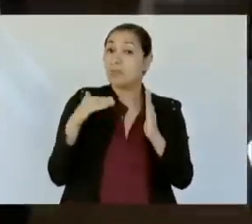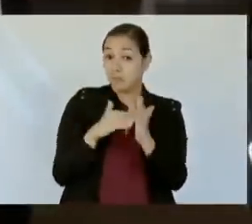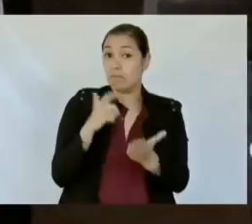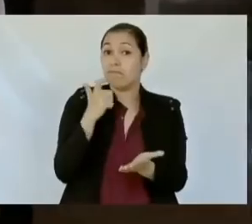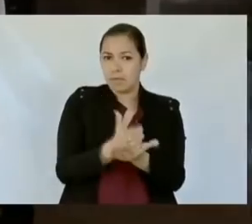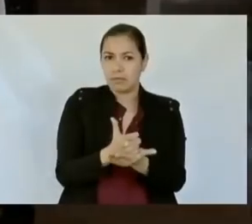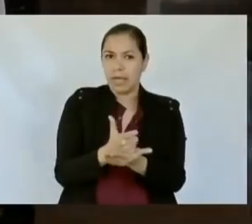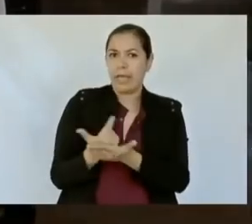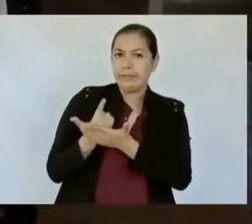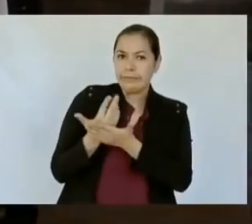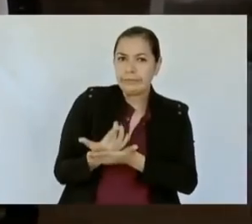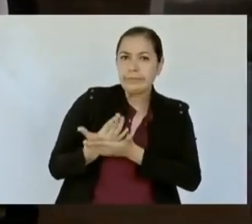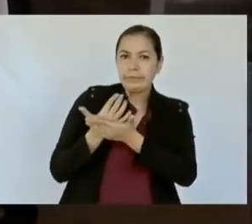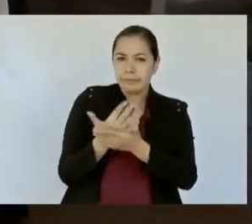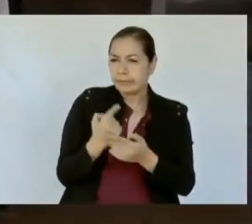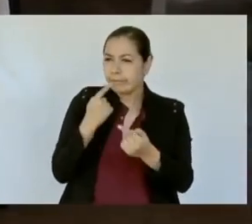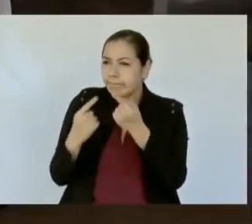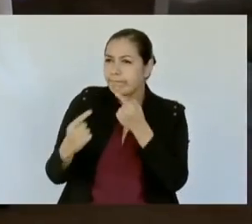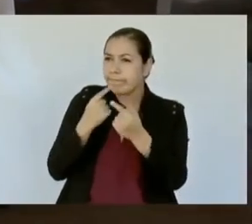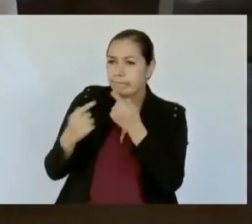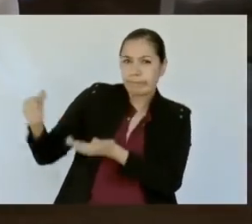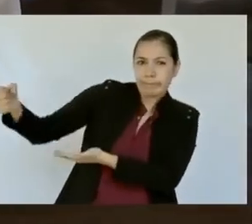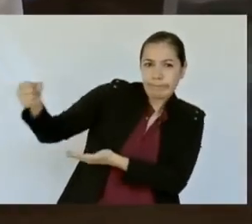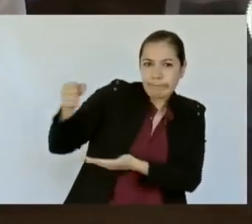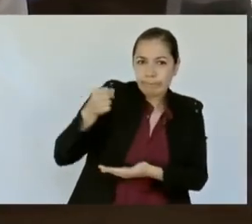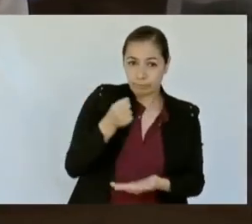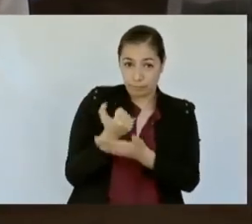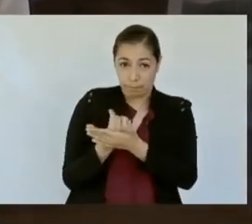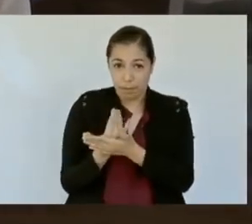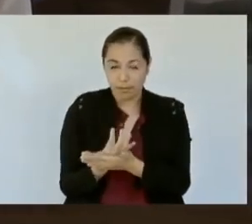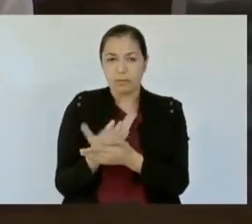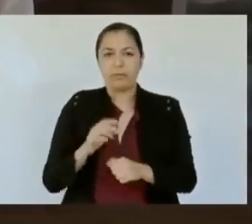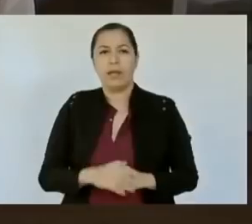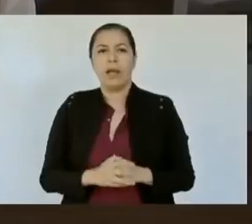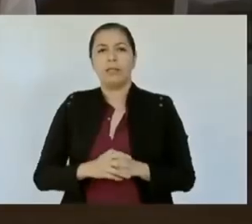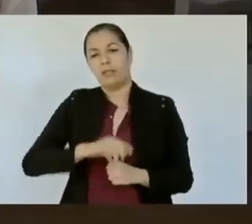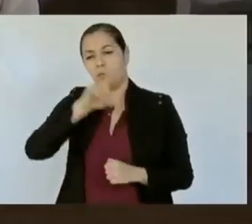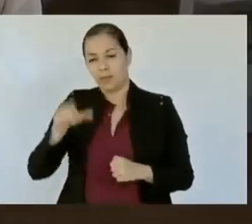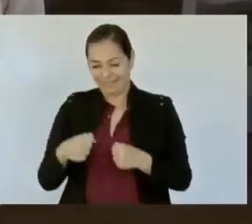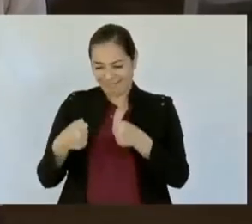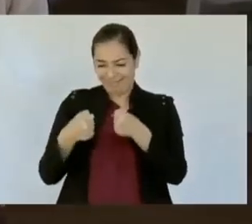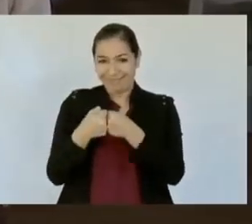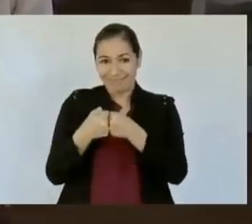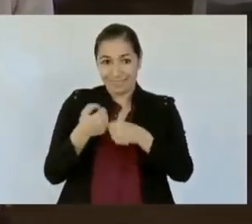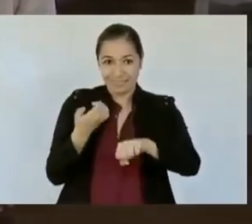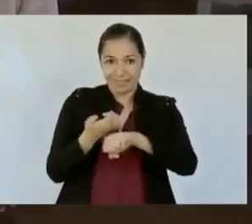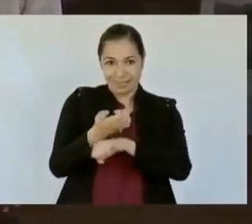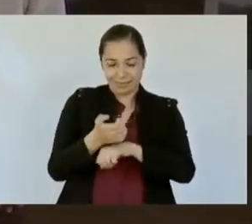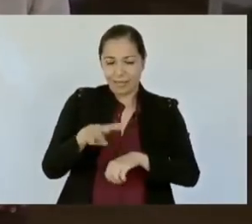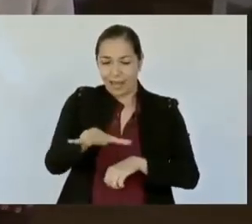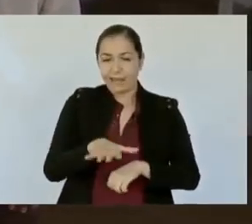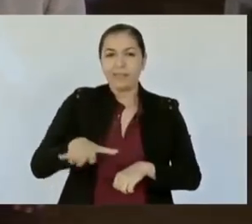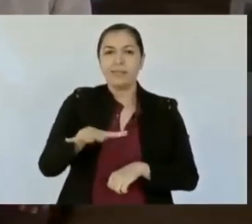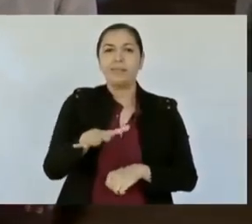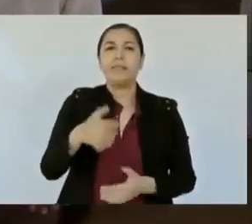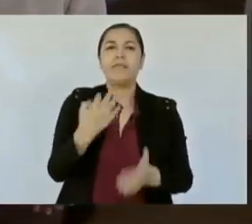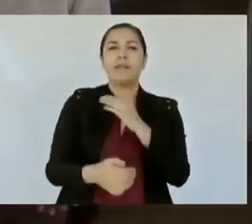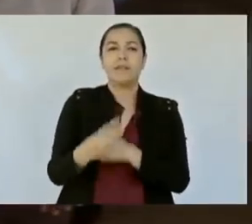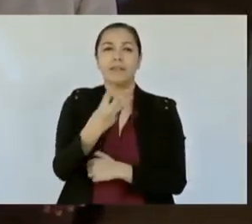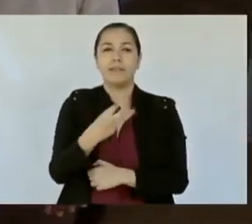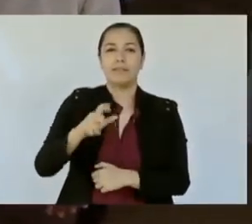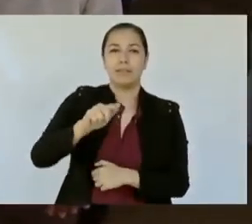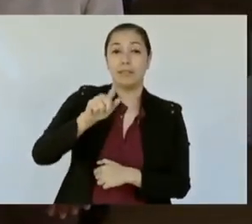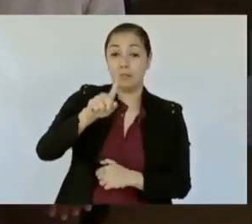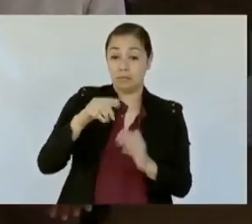en proceso de licitación. Y todavía, para concluir hasta los límites de Estado, nos faltarían 371 millones de pesos